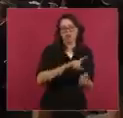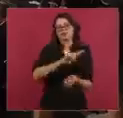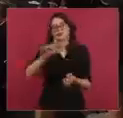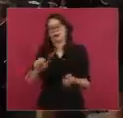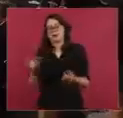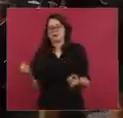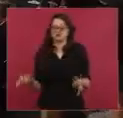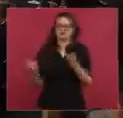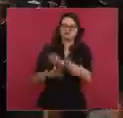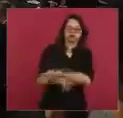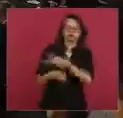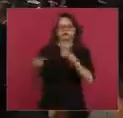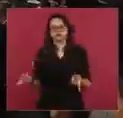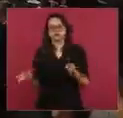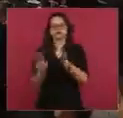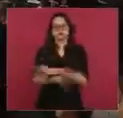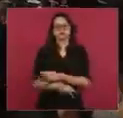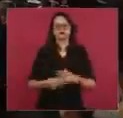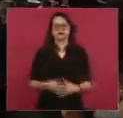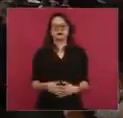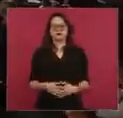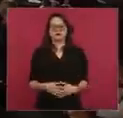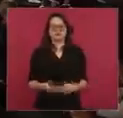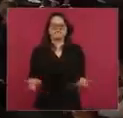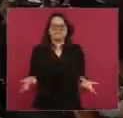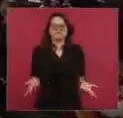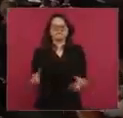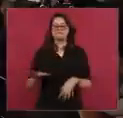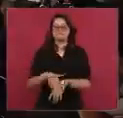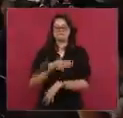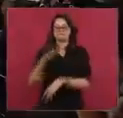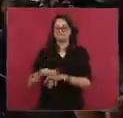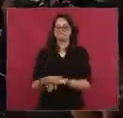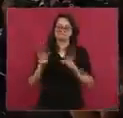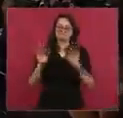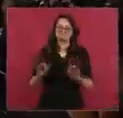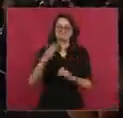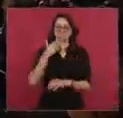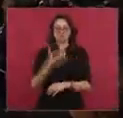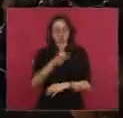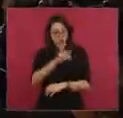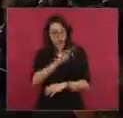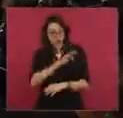pero pues así estamos, ¿por qué no lo lees?